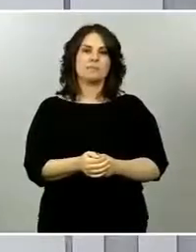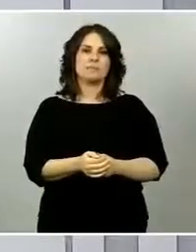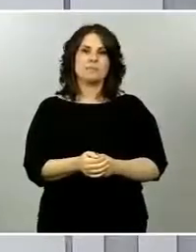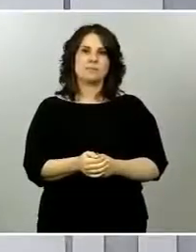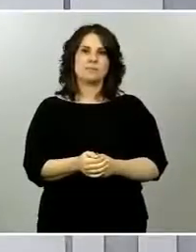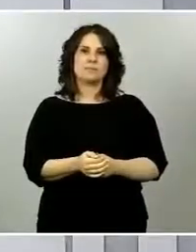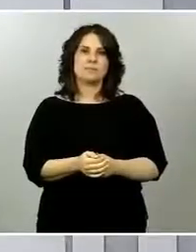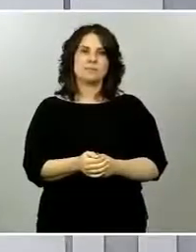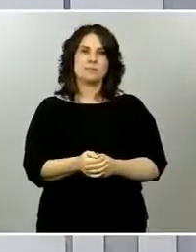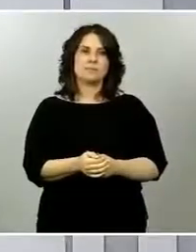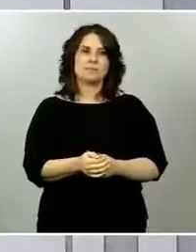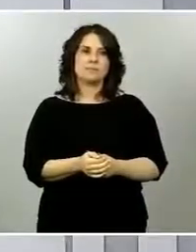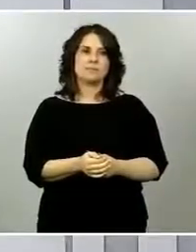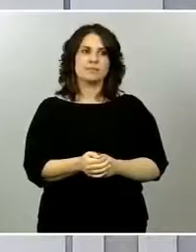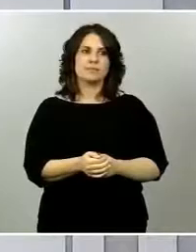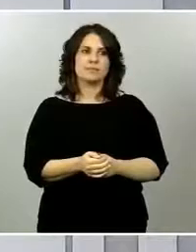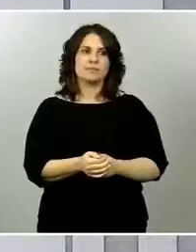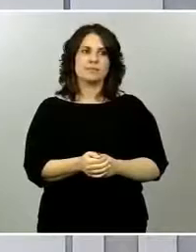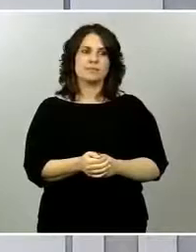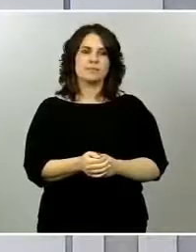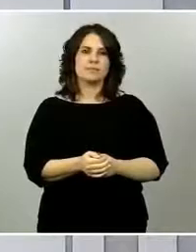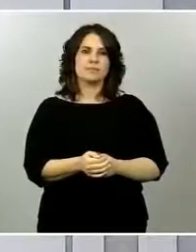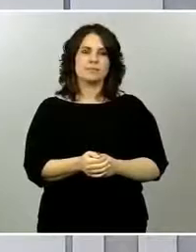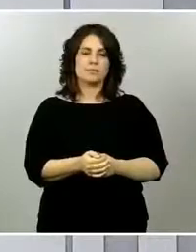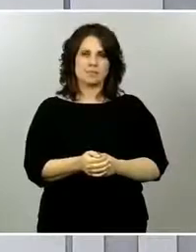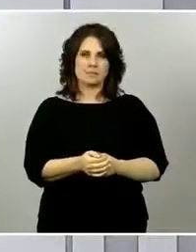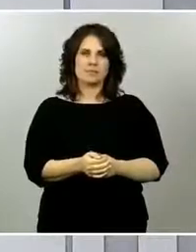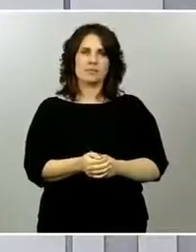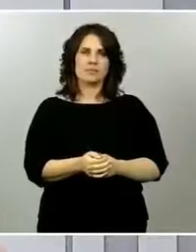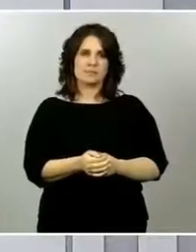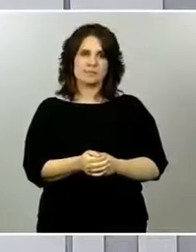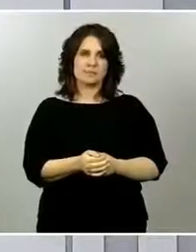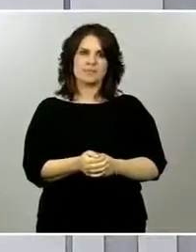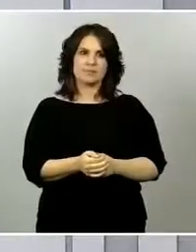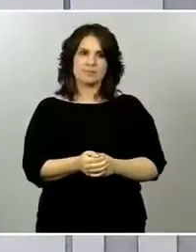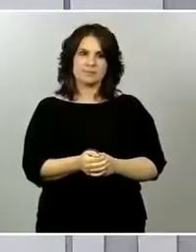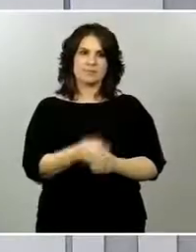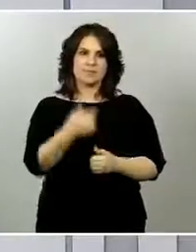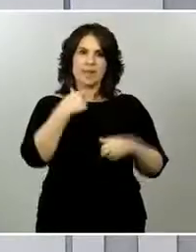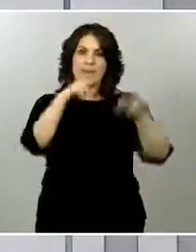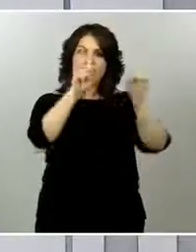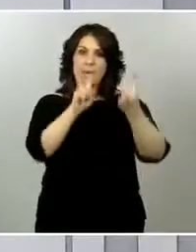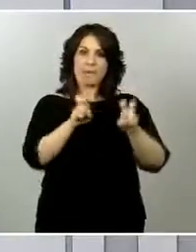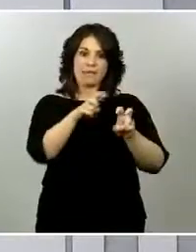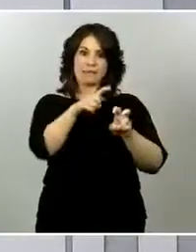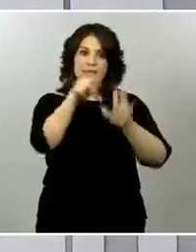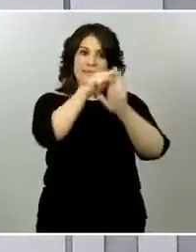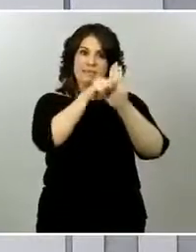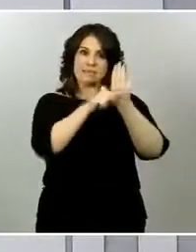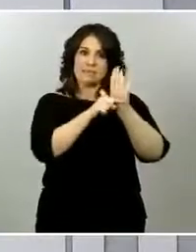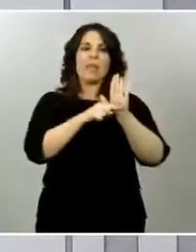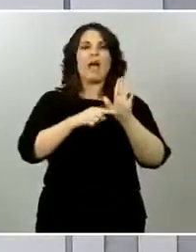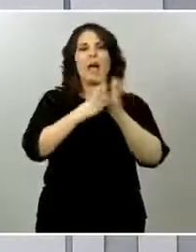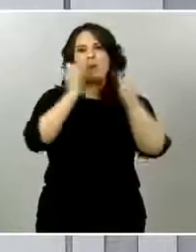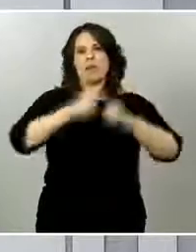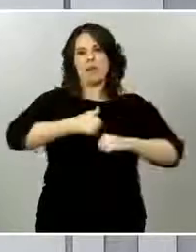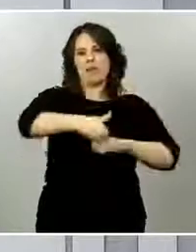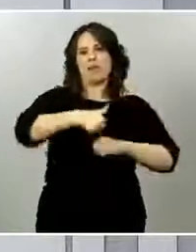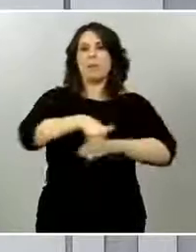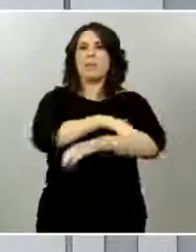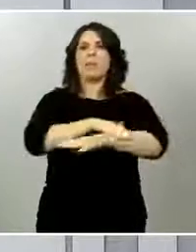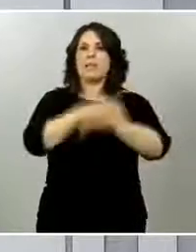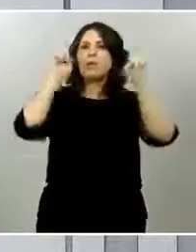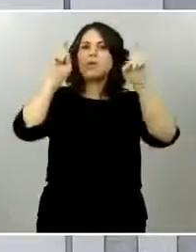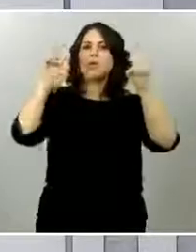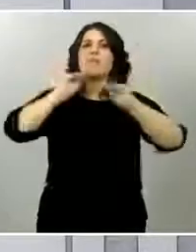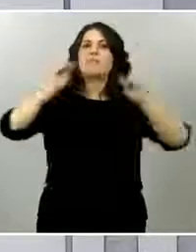a sus puestos de trabajo. La posibilidad de la celebración de actividades, elementos que hemos quedado emplazados a que se van a abordar, se van